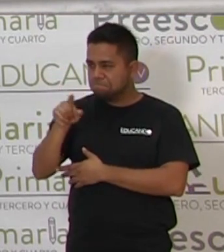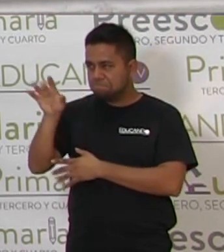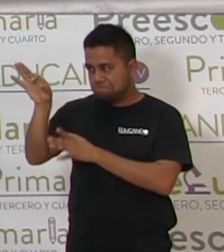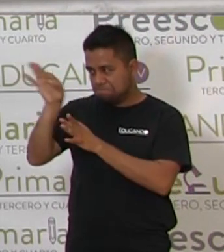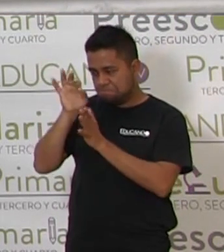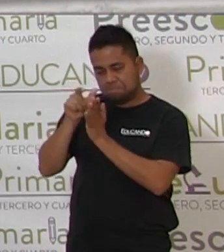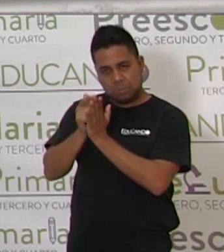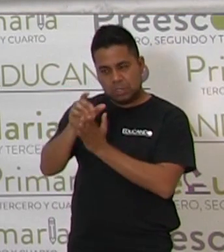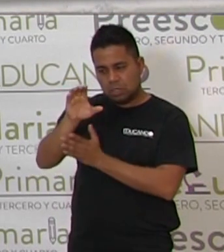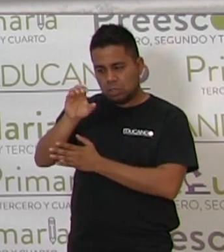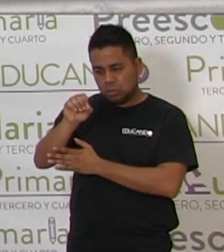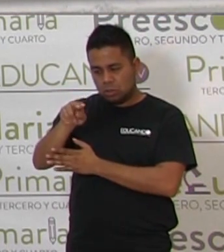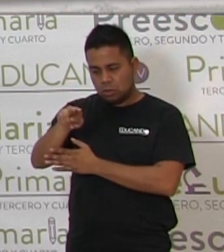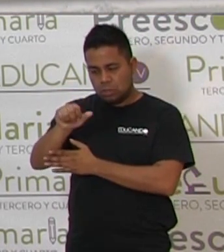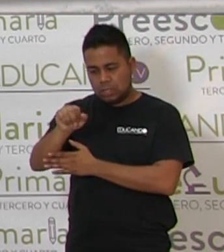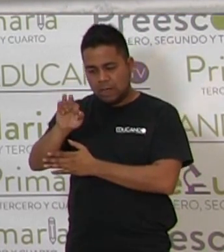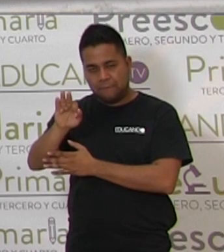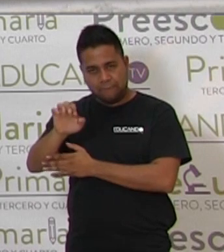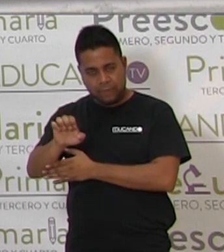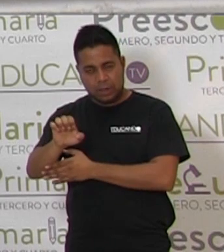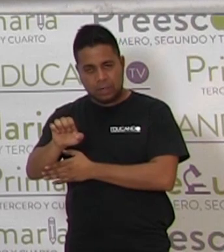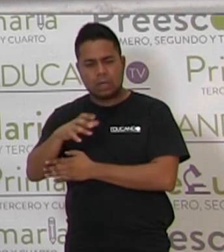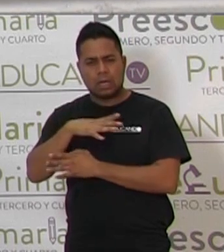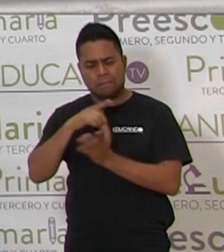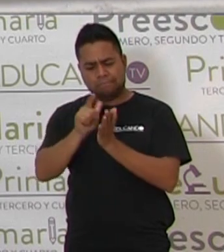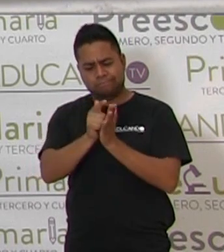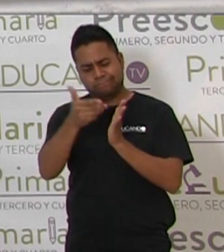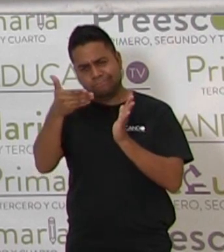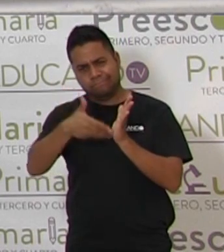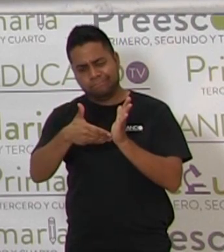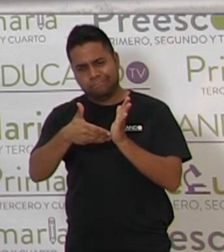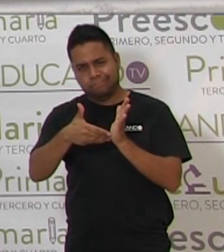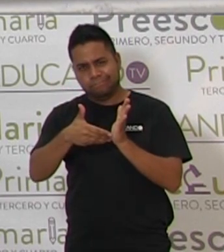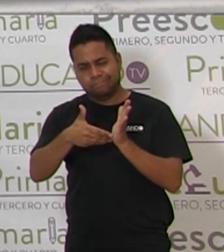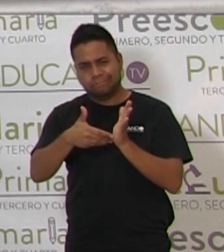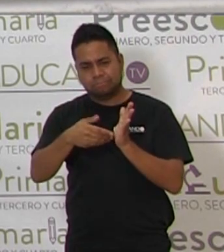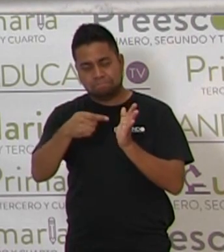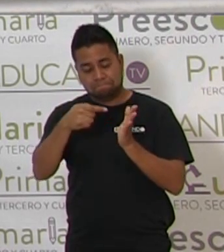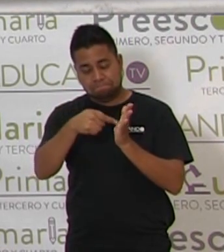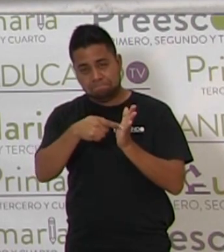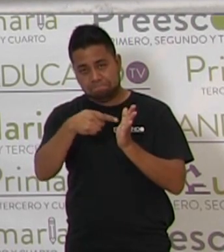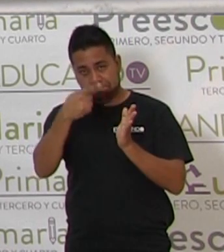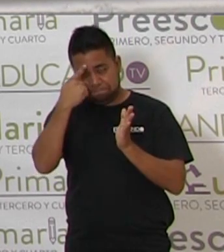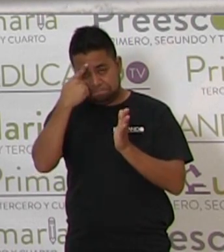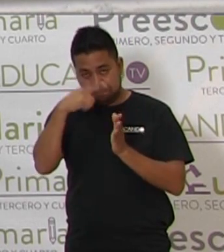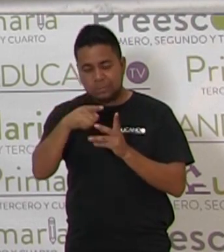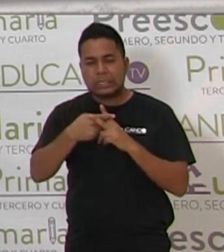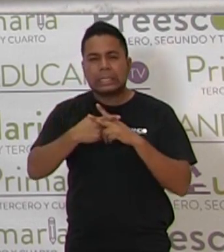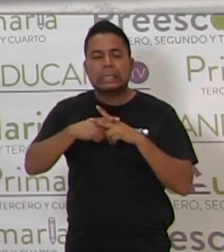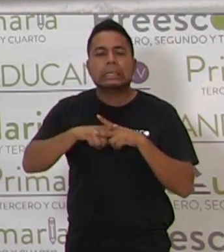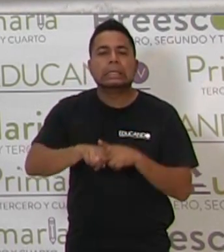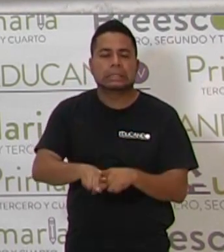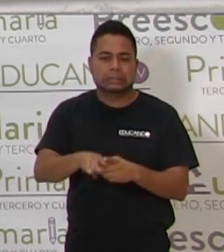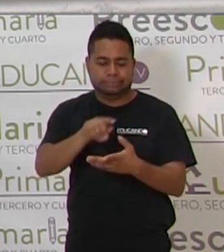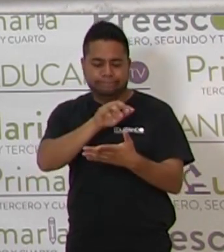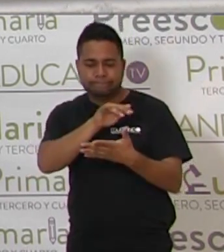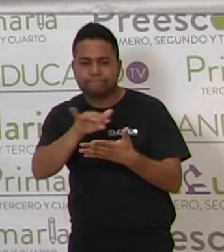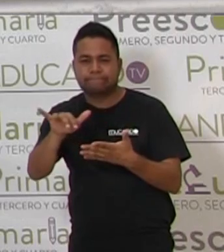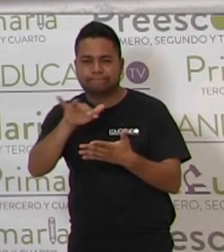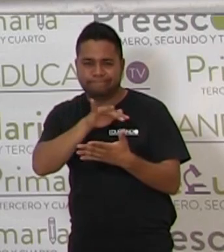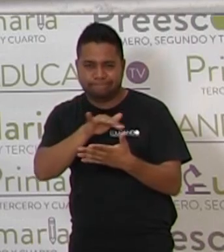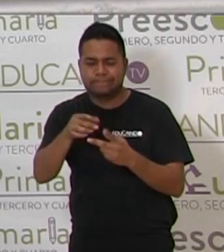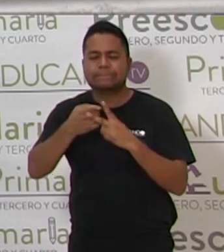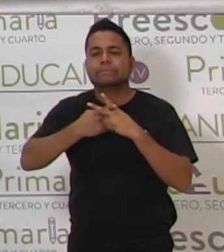del Consejo Nacional Fomento Educativo, CONAFE, y son libros exclusivamente, como dice aquí, para empezar a